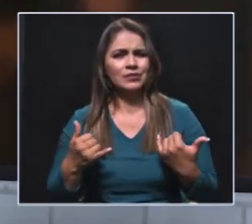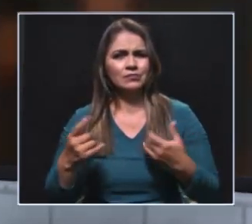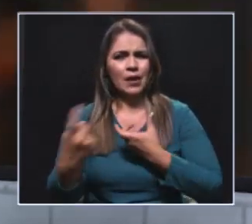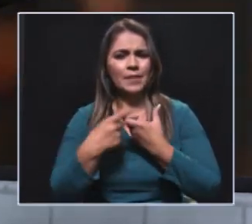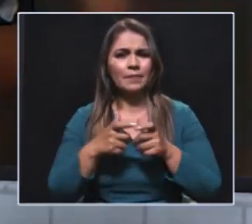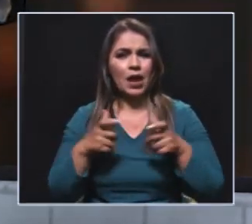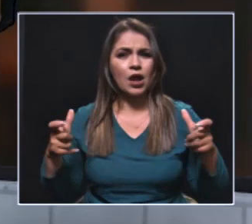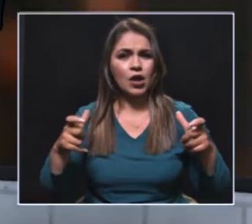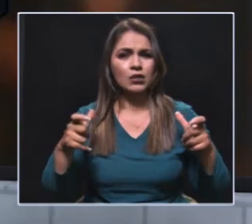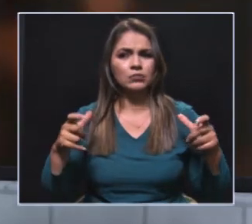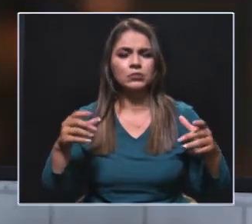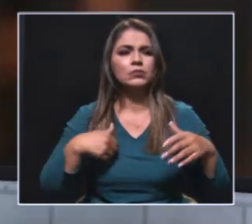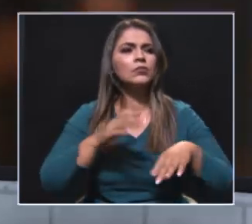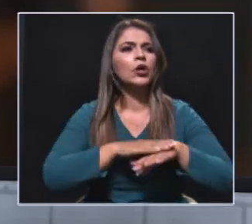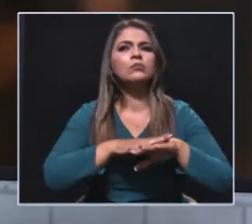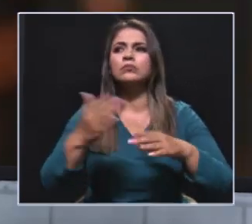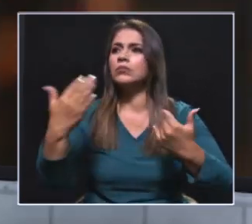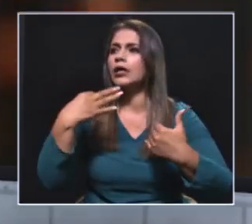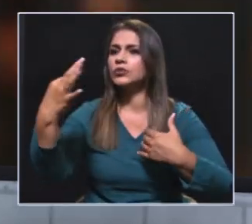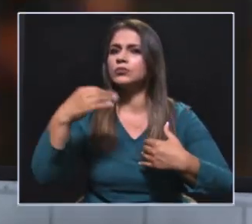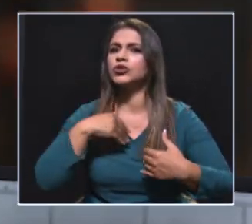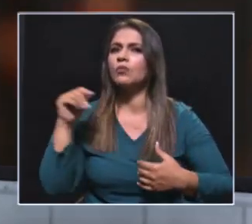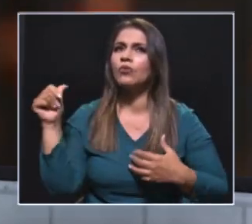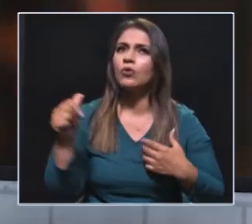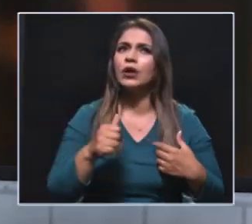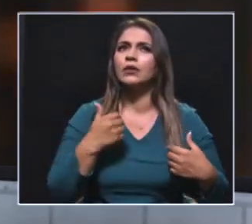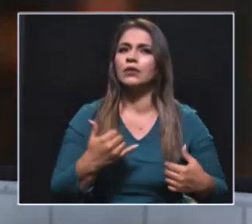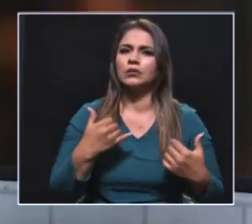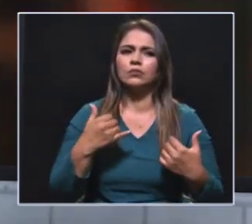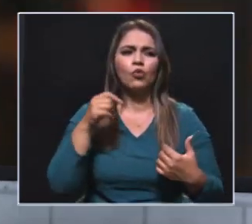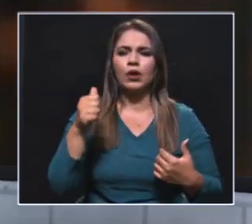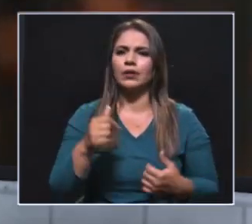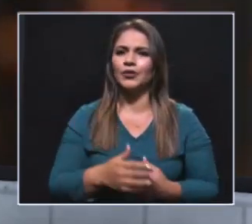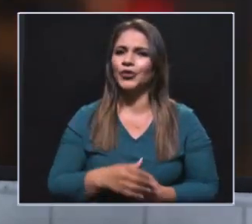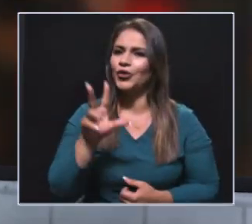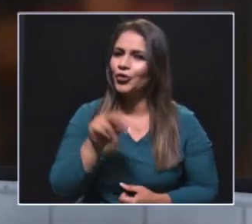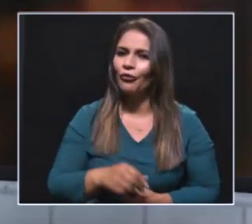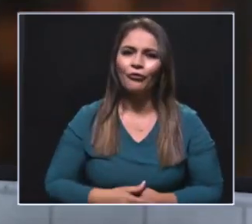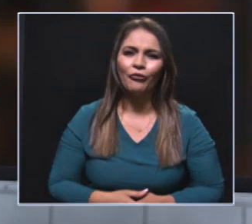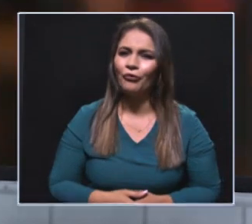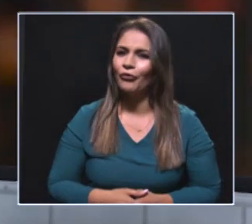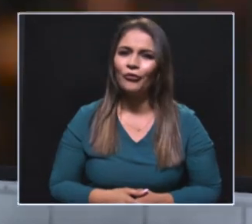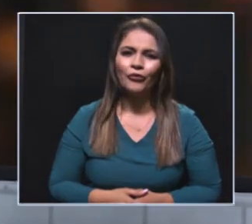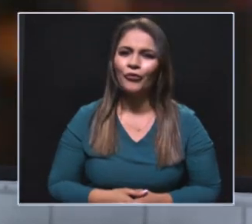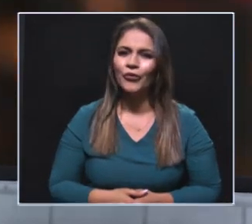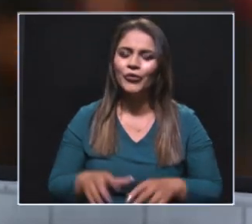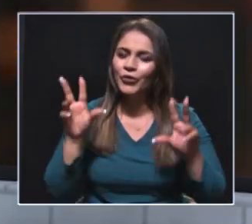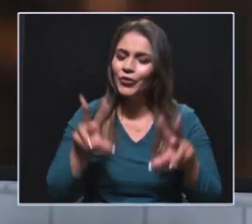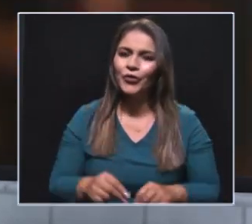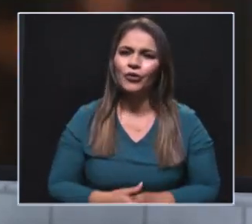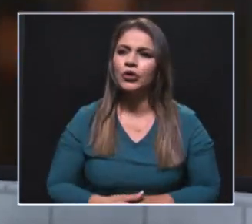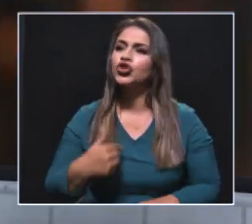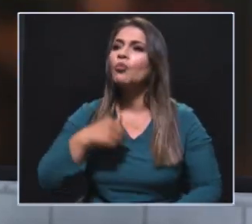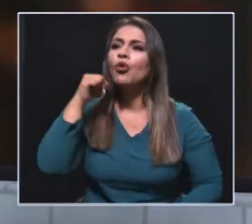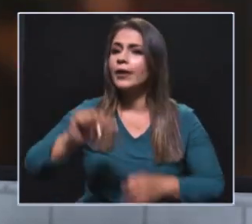salían a los espacios públicos a decir, elígeme a mí porque soy mujer y es el momento de las mujeres. No, ese esquema nosotros lo estamos rompiendo en el departamento de Antioquia,